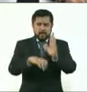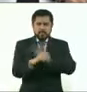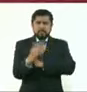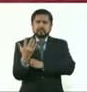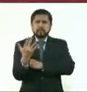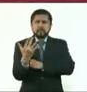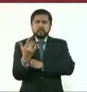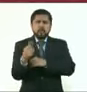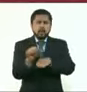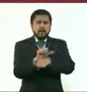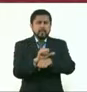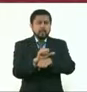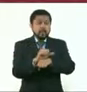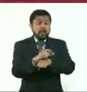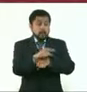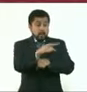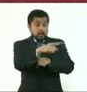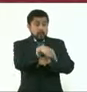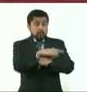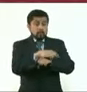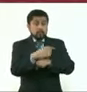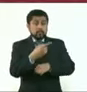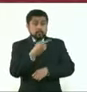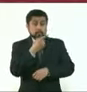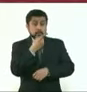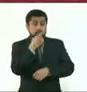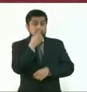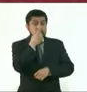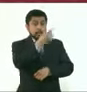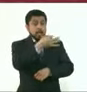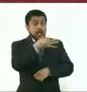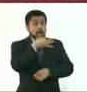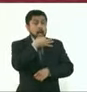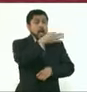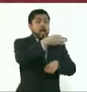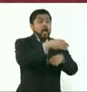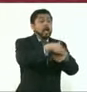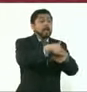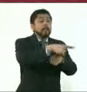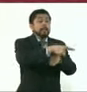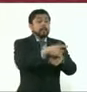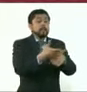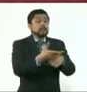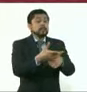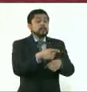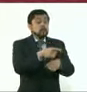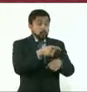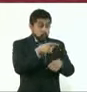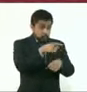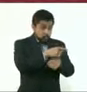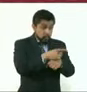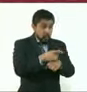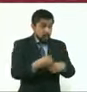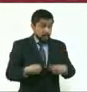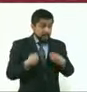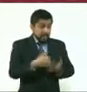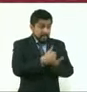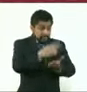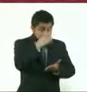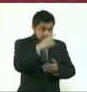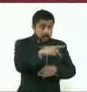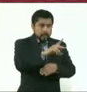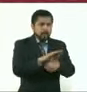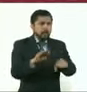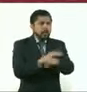parte de Tesorería, porque tienen su domicilio fiscal en la Ciudad de México, y están evadiendo este impuesto. Pero estamos